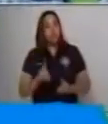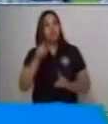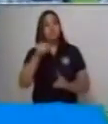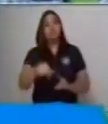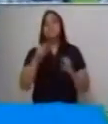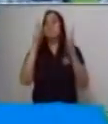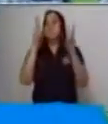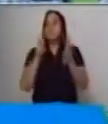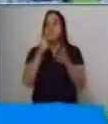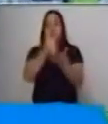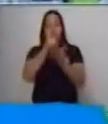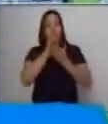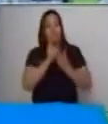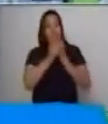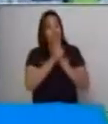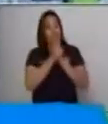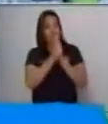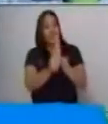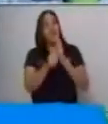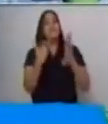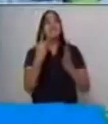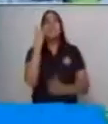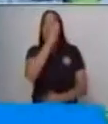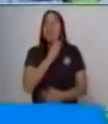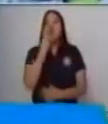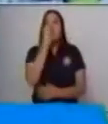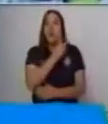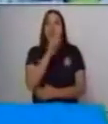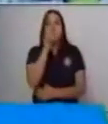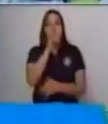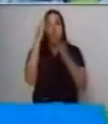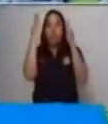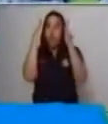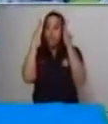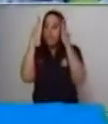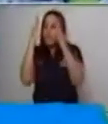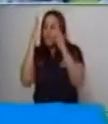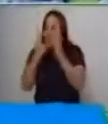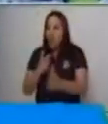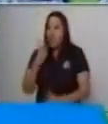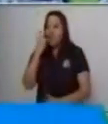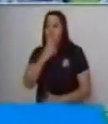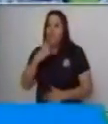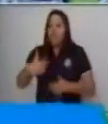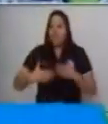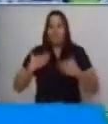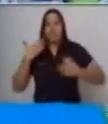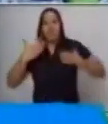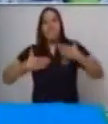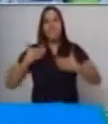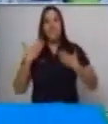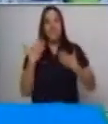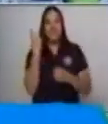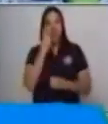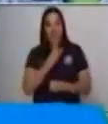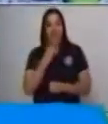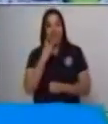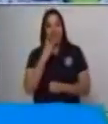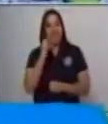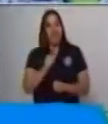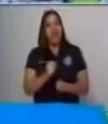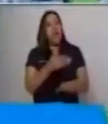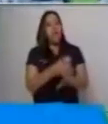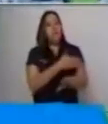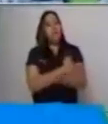a ejercitar habilidades y destrezas como la atención, la habilidad lingüística y la expresión oral. Antes de empezar, te